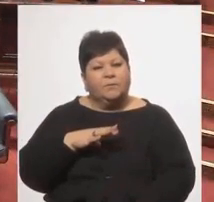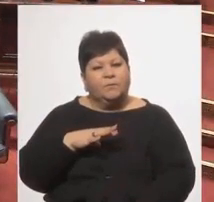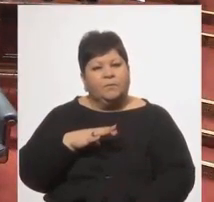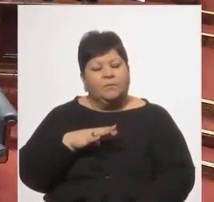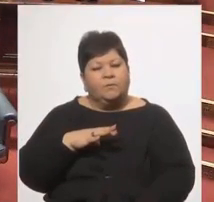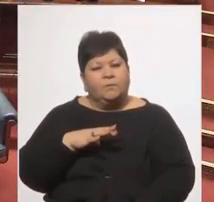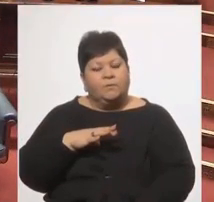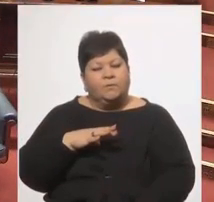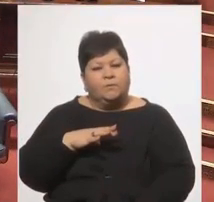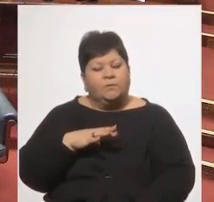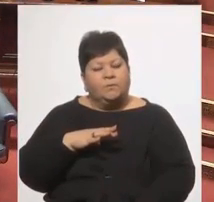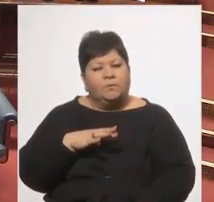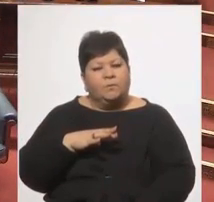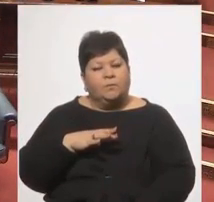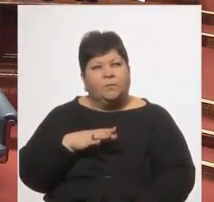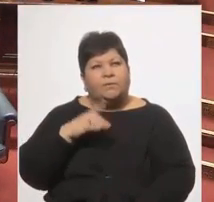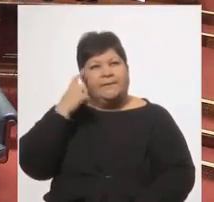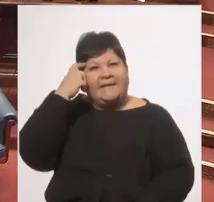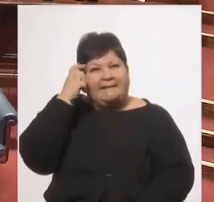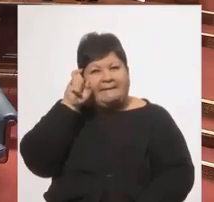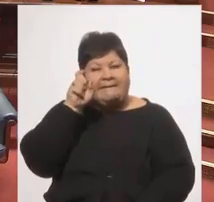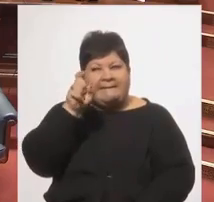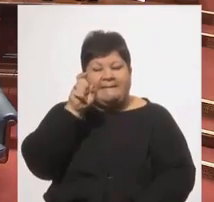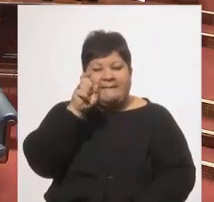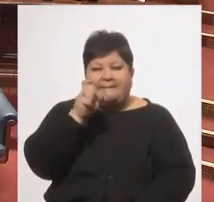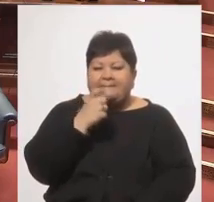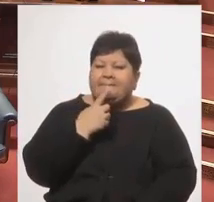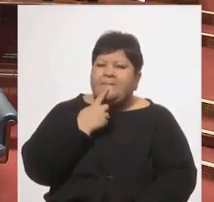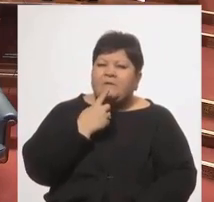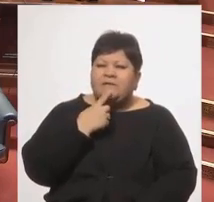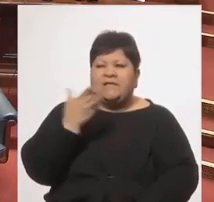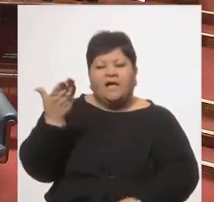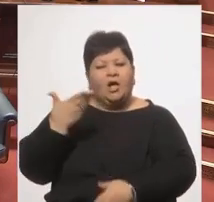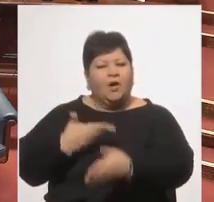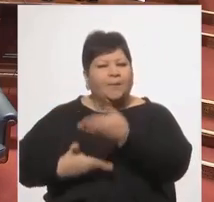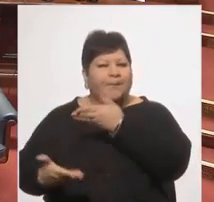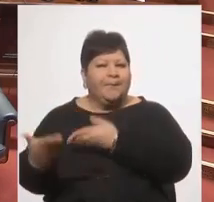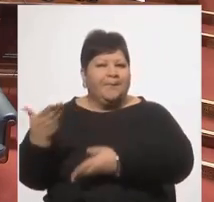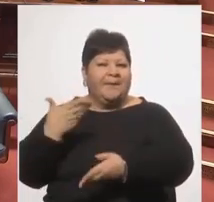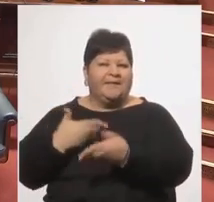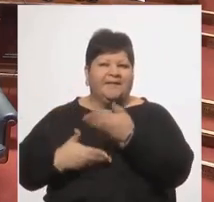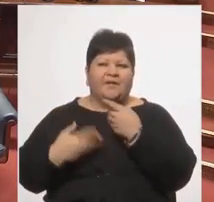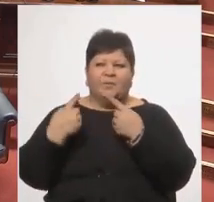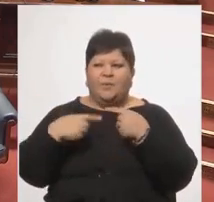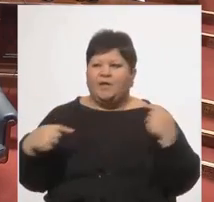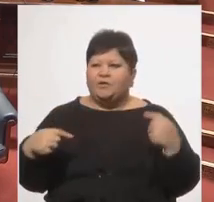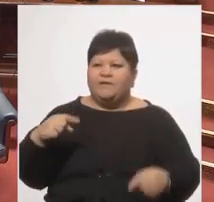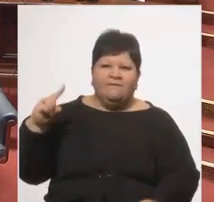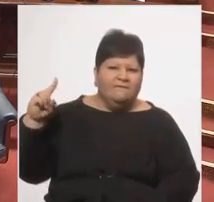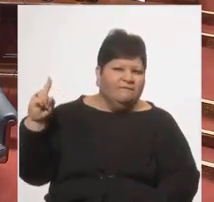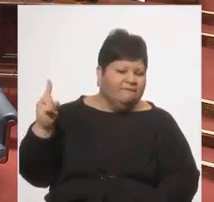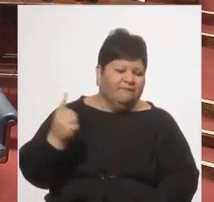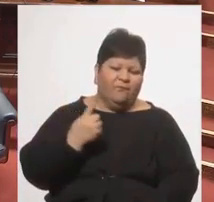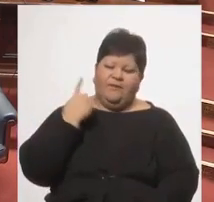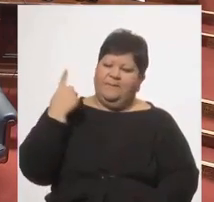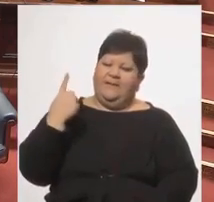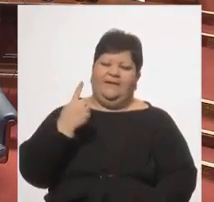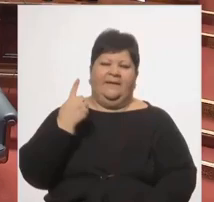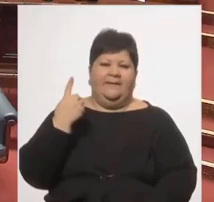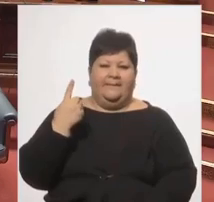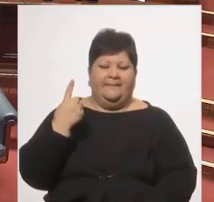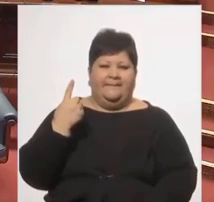política de compartir algo sustancial. sustancial. La vida,